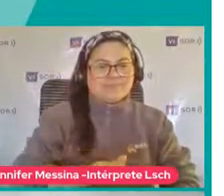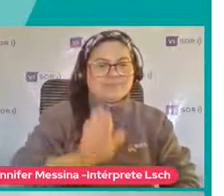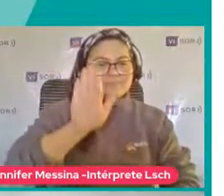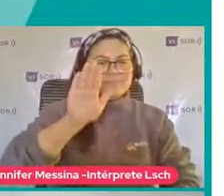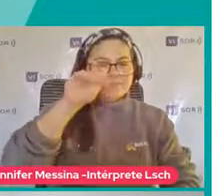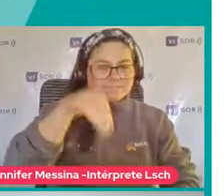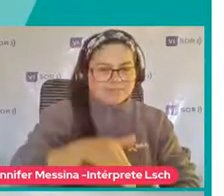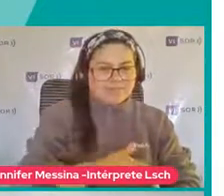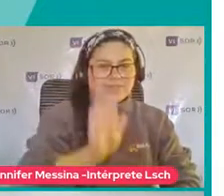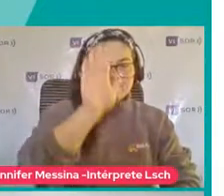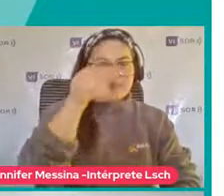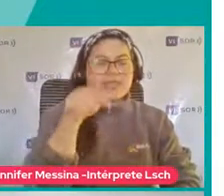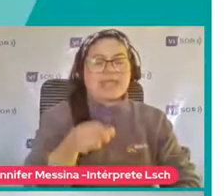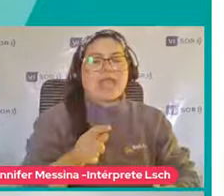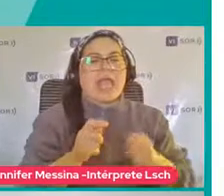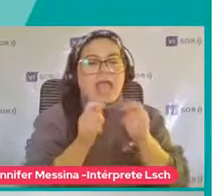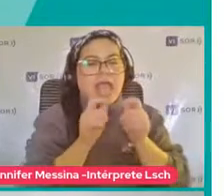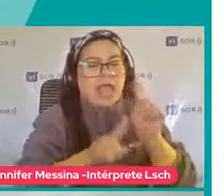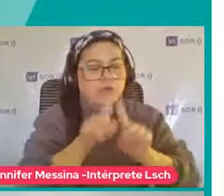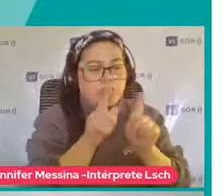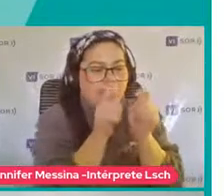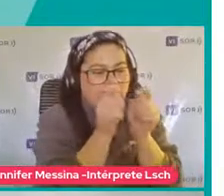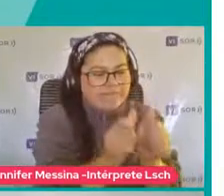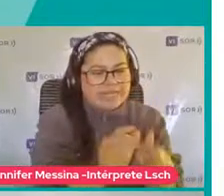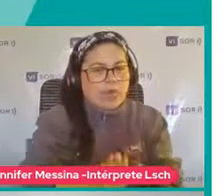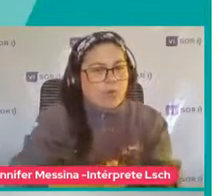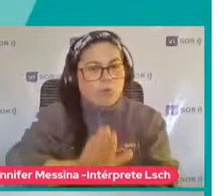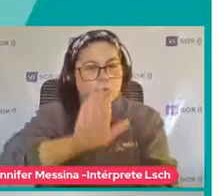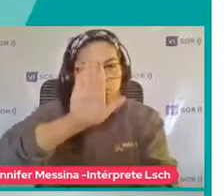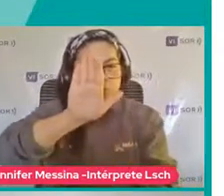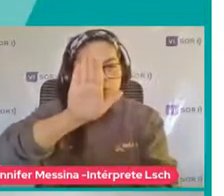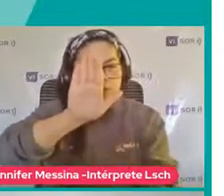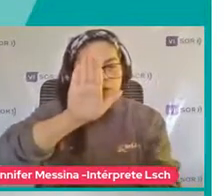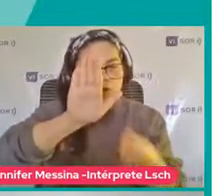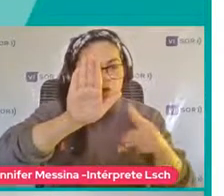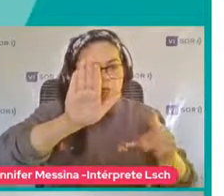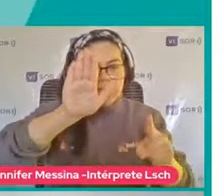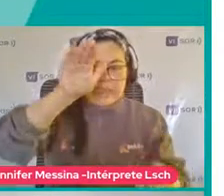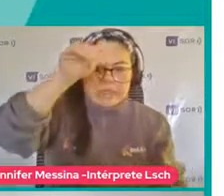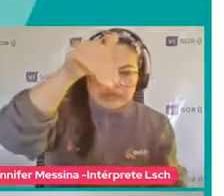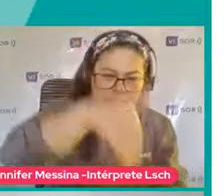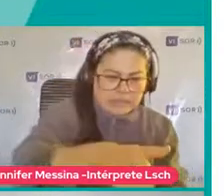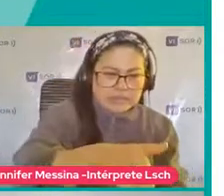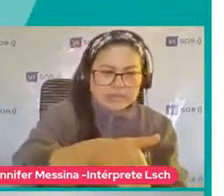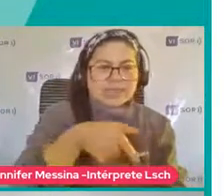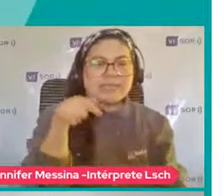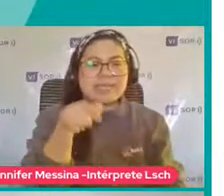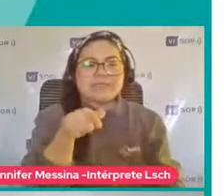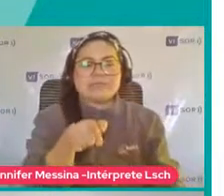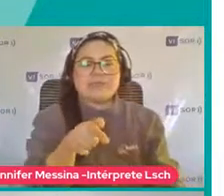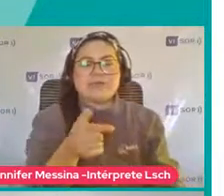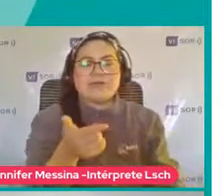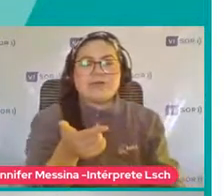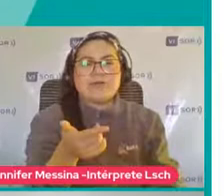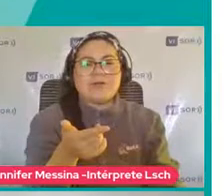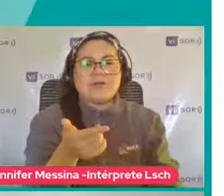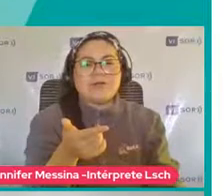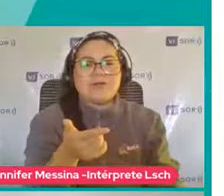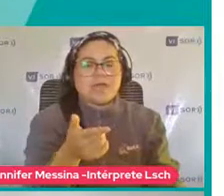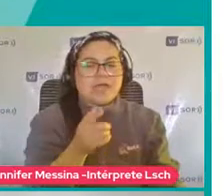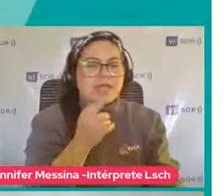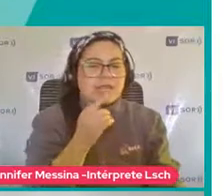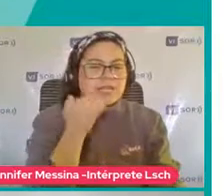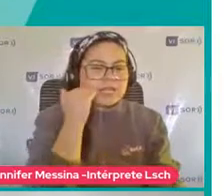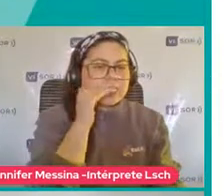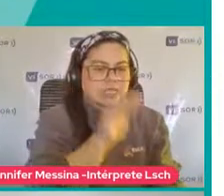habilidades Muy sobre la norma Y otras por debajo Tiene que ver Como muy muy Es muy muy Característico De los chicos Que